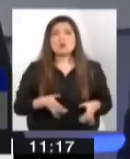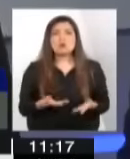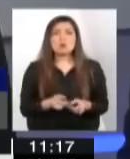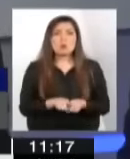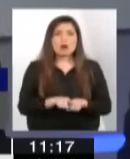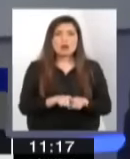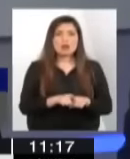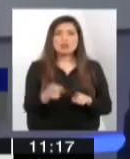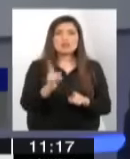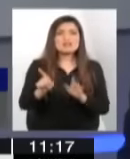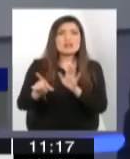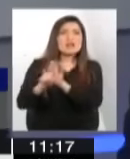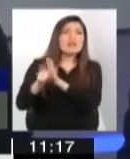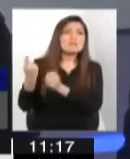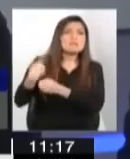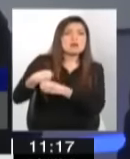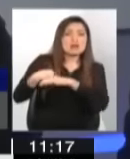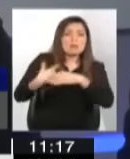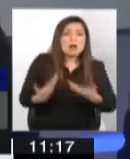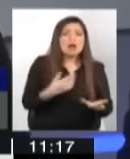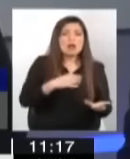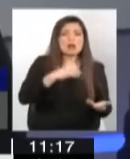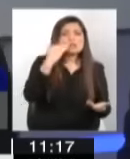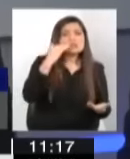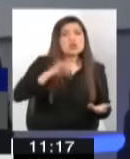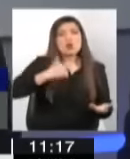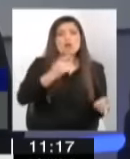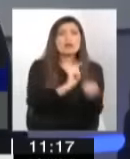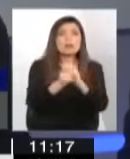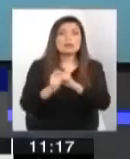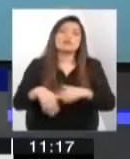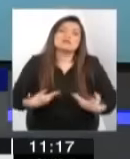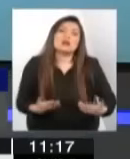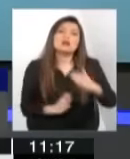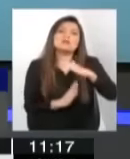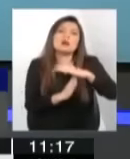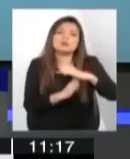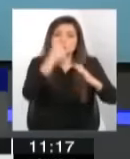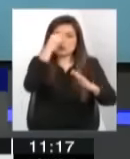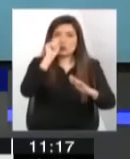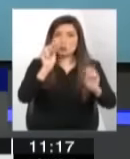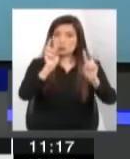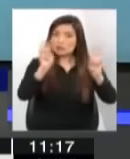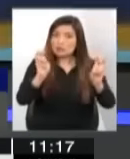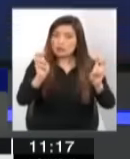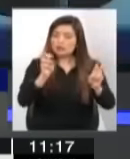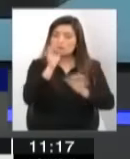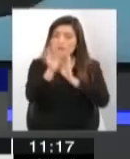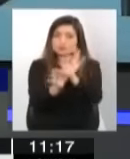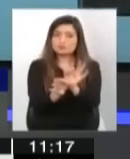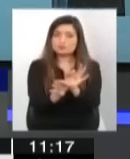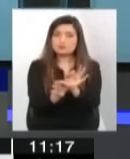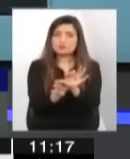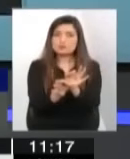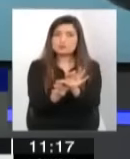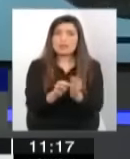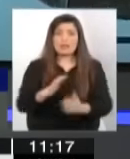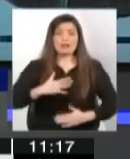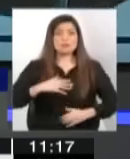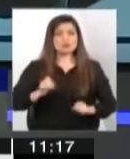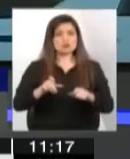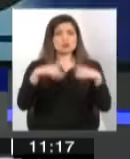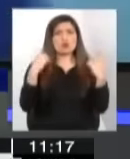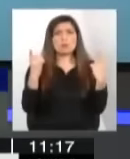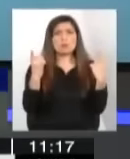poder cambiarle la vida a los niños, niñas y jóvenes. Voy a ir a la pausa ahora, quiero plantearte un tema. A mí lo que me llama la atención